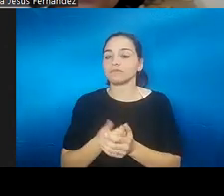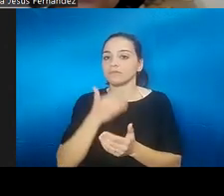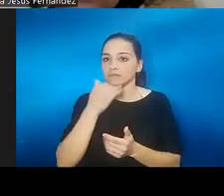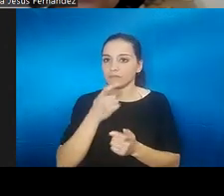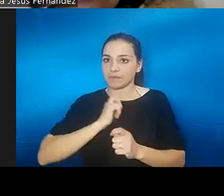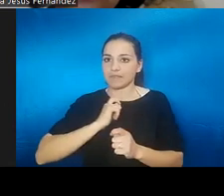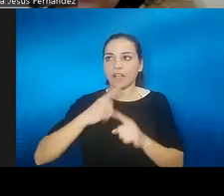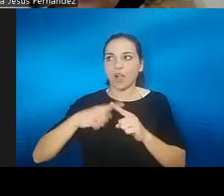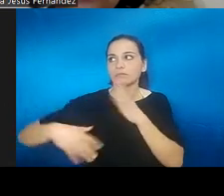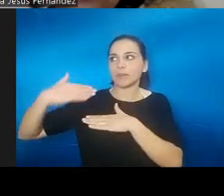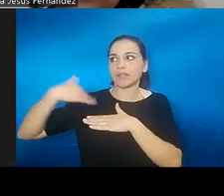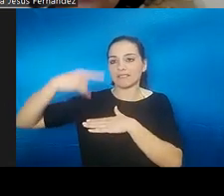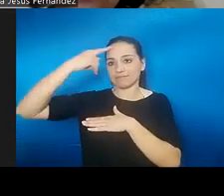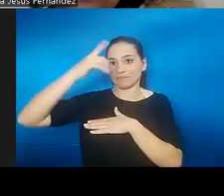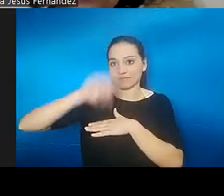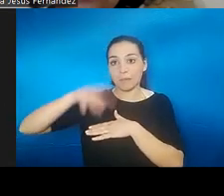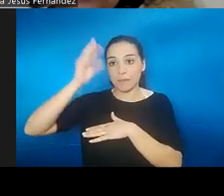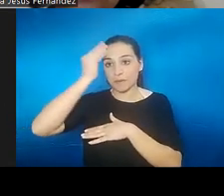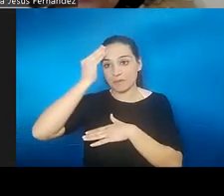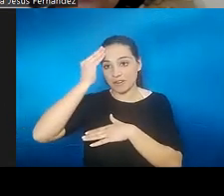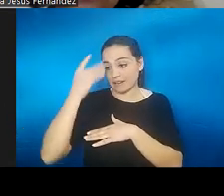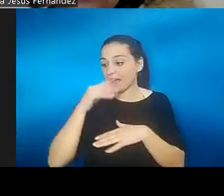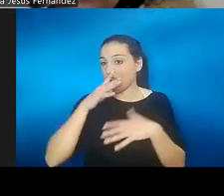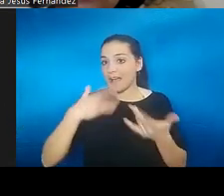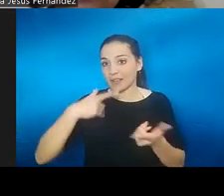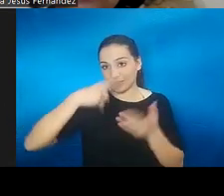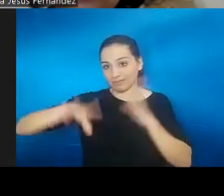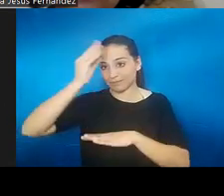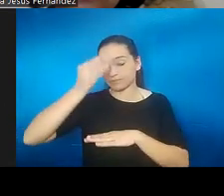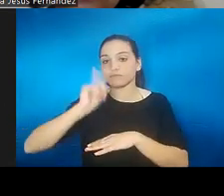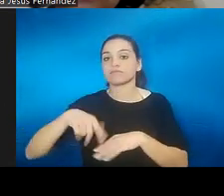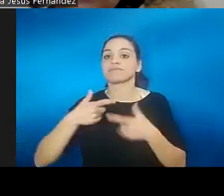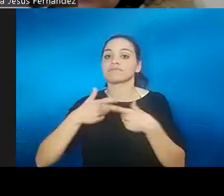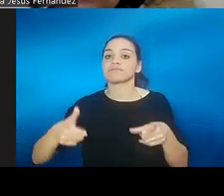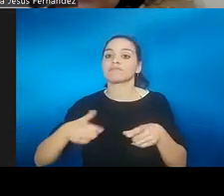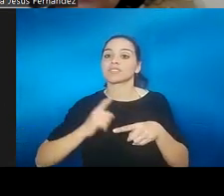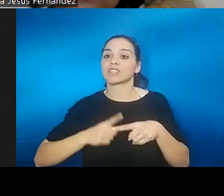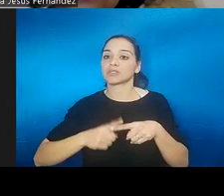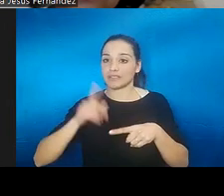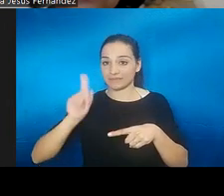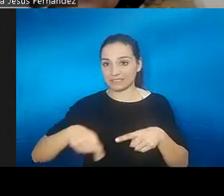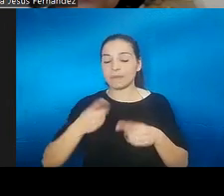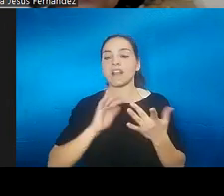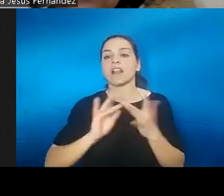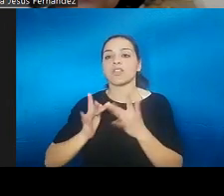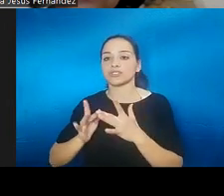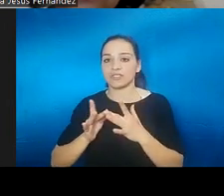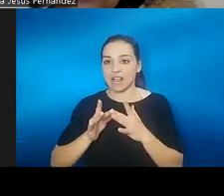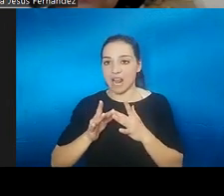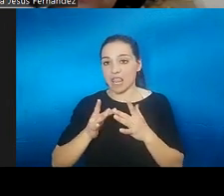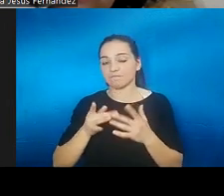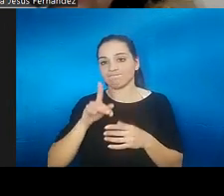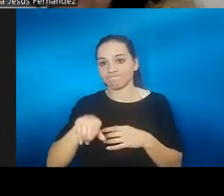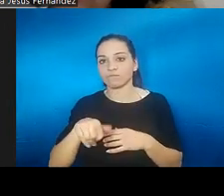pasado, sino la propia memoria reciente. La sexualidad, también lo habéis tocado, las relaciones sociales. Como esto también